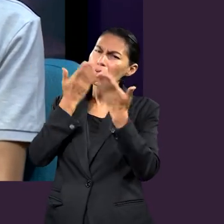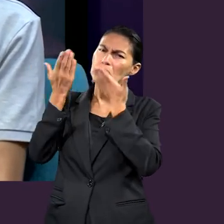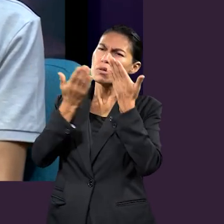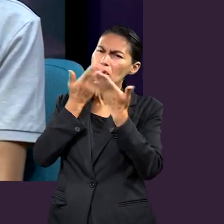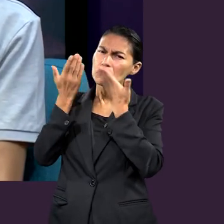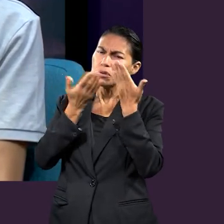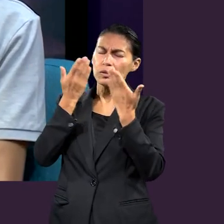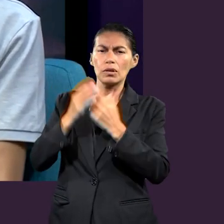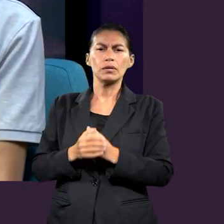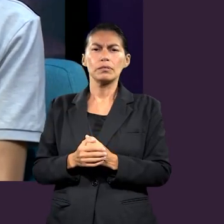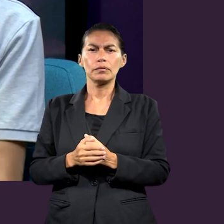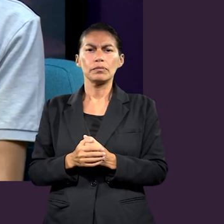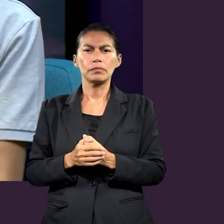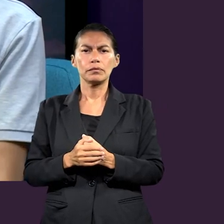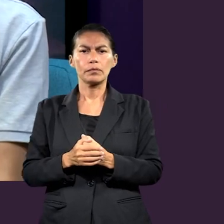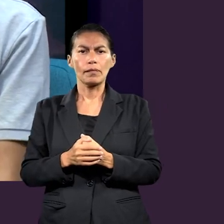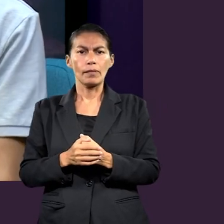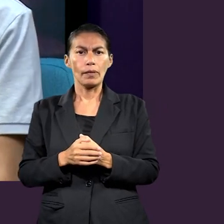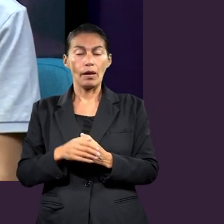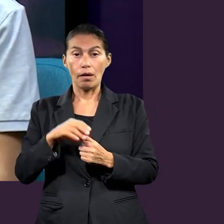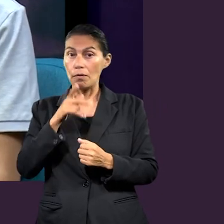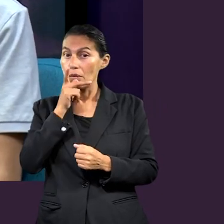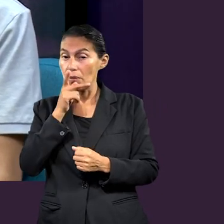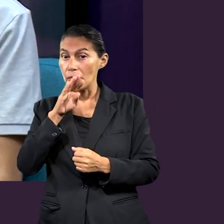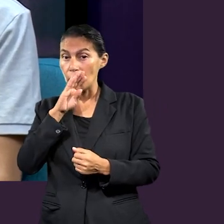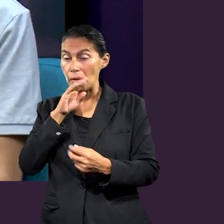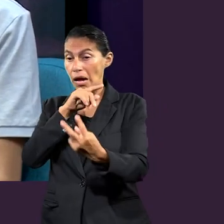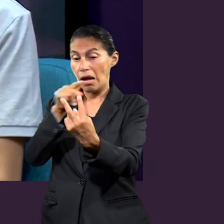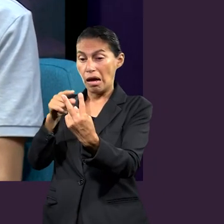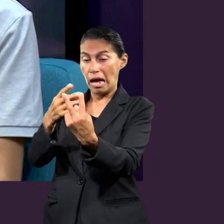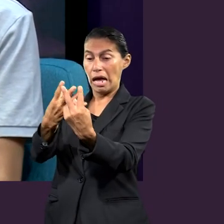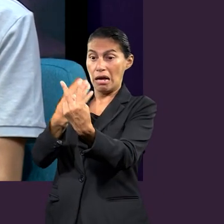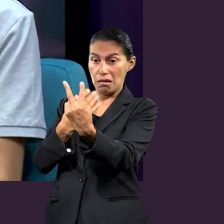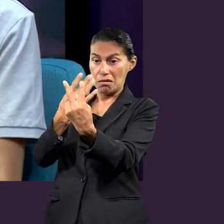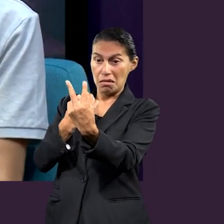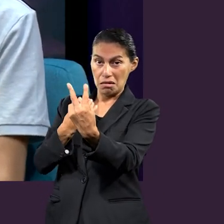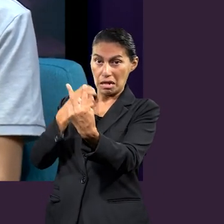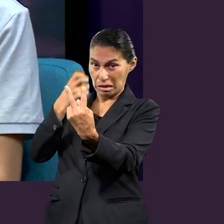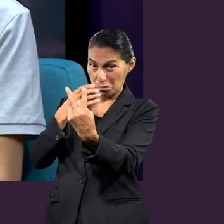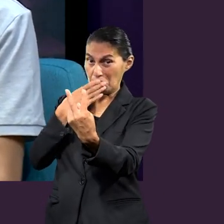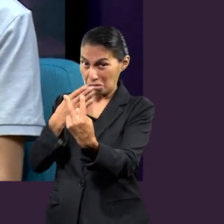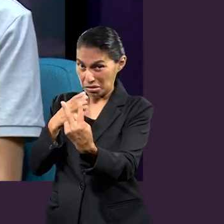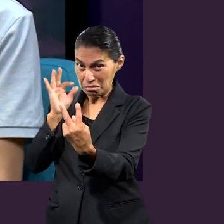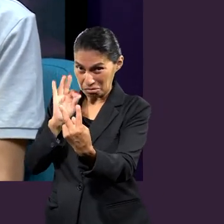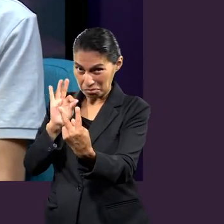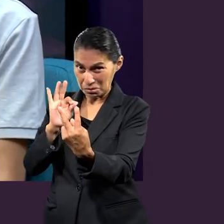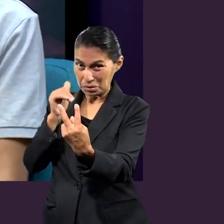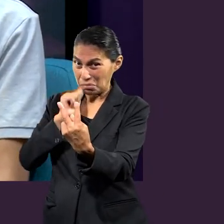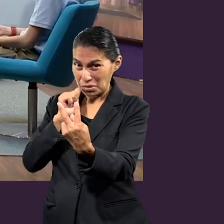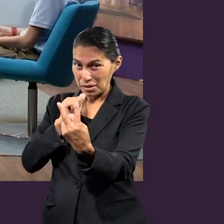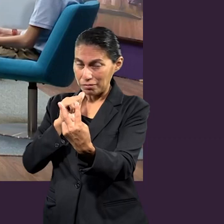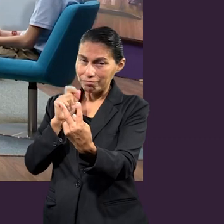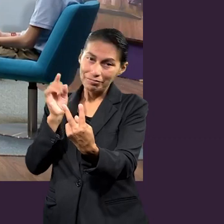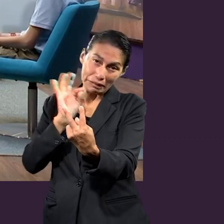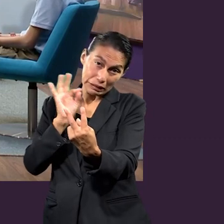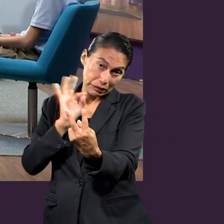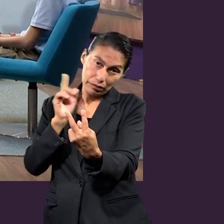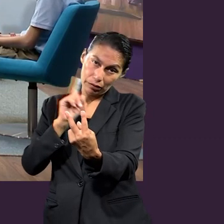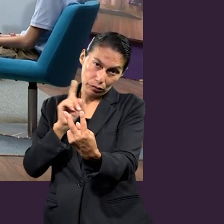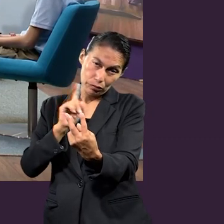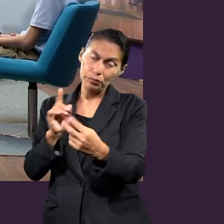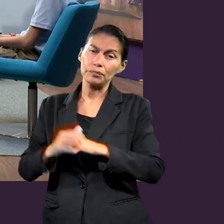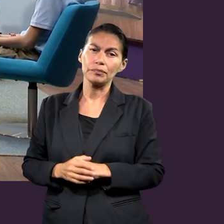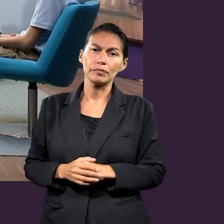que quiere que nosotros aprendamos, porque, la verdad, no todo lo que nos van a enseñar, tal vez, sea lo que Dios quiere. Muy bien.